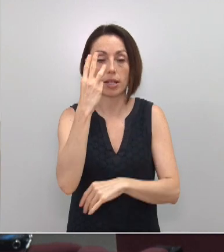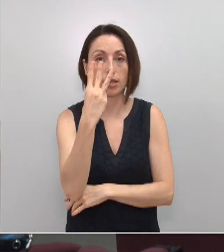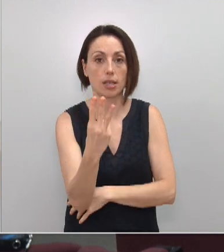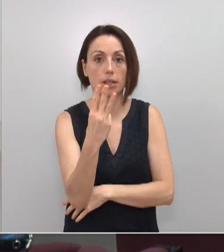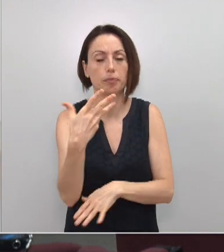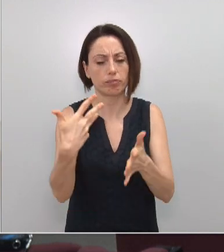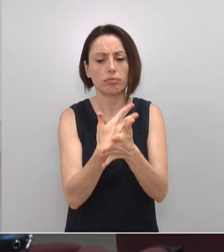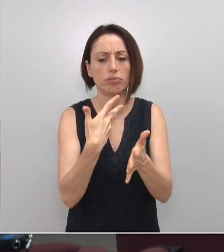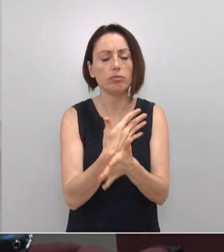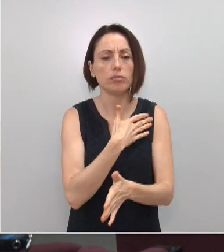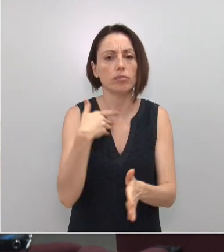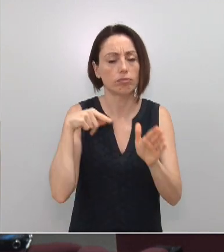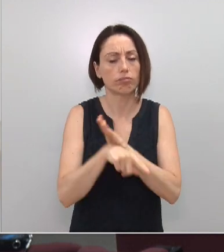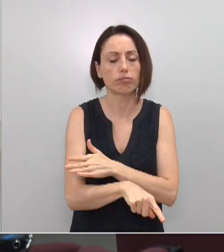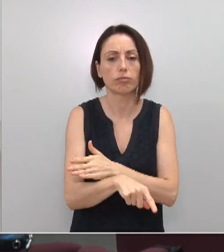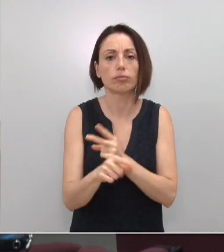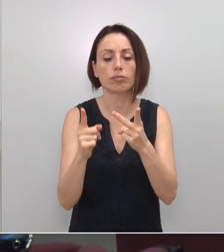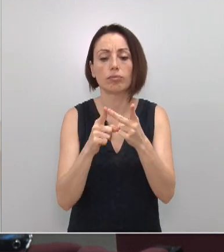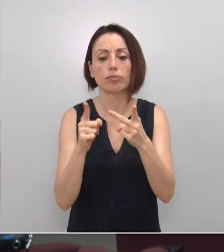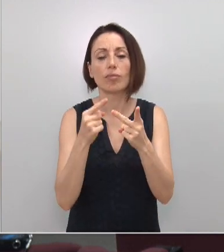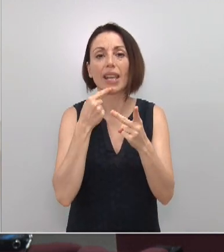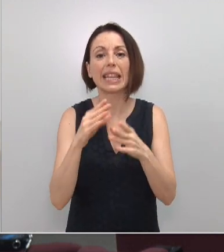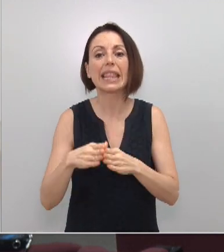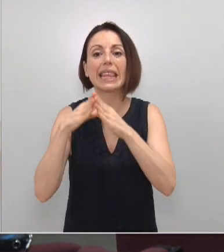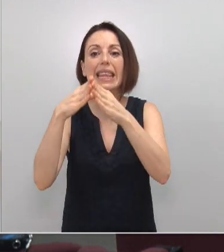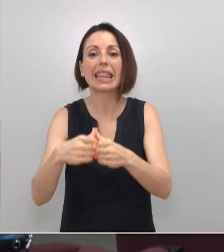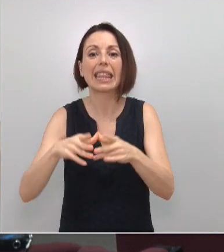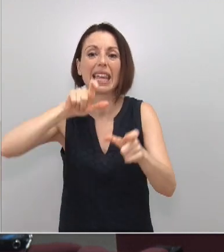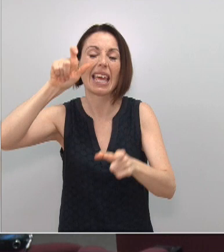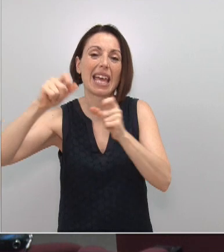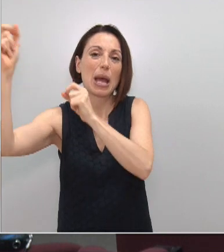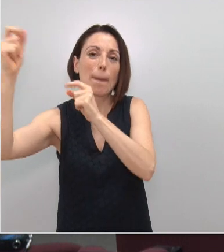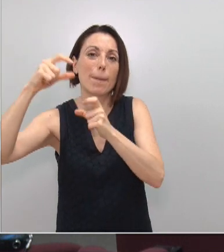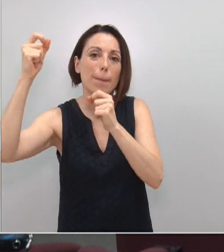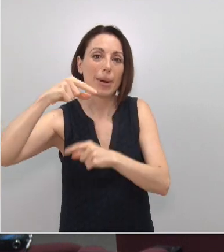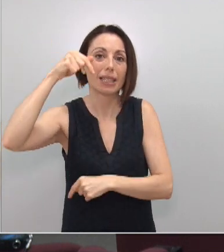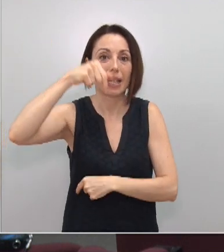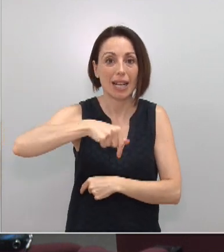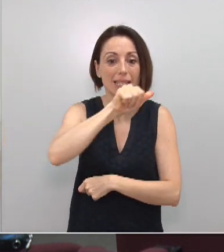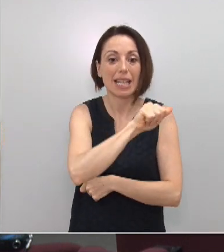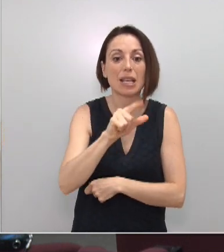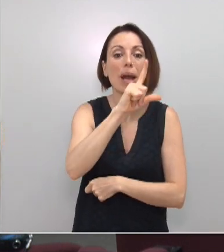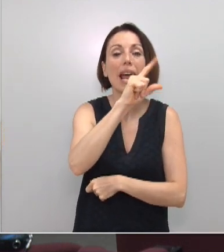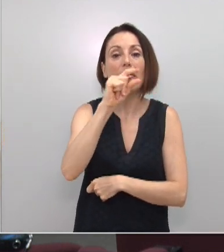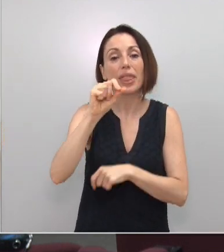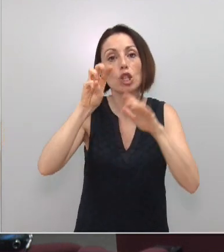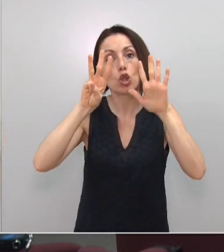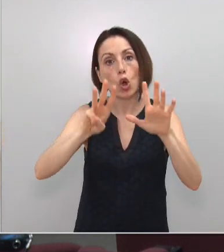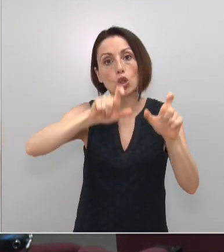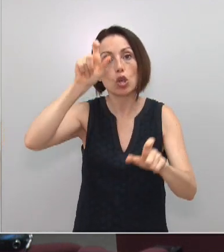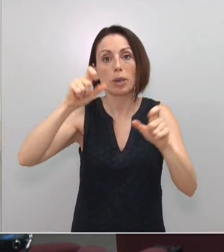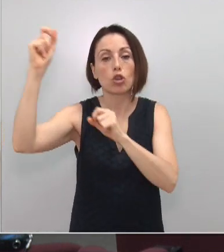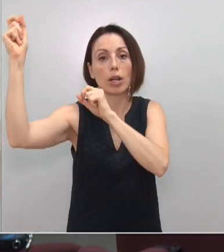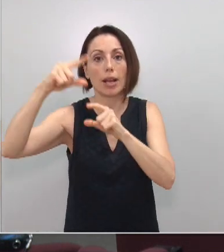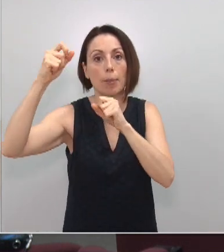me lo explicase. Y, en segundo lugar, habla de la llegada de pateras. Este fin de semana han llegado 108 inmigrantes en 10 embarcaciones a